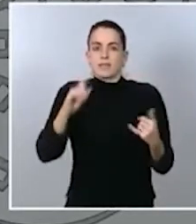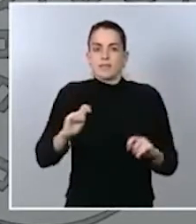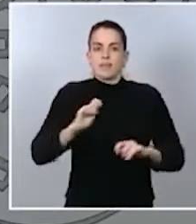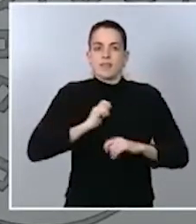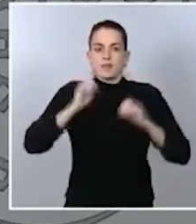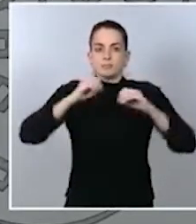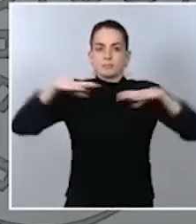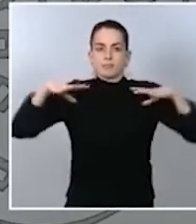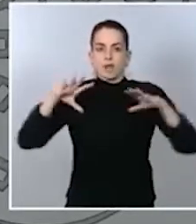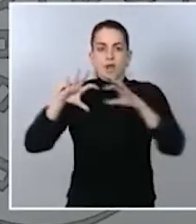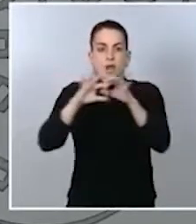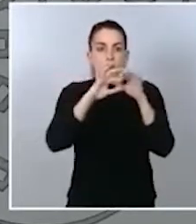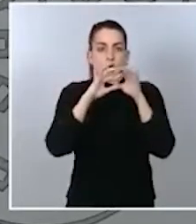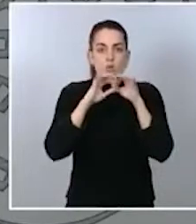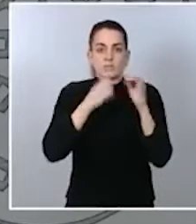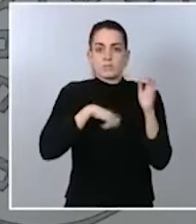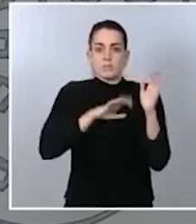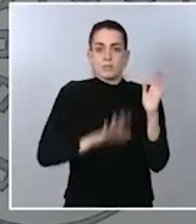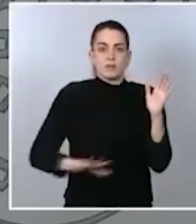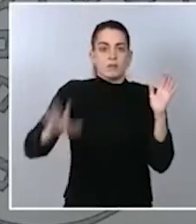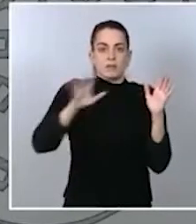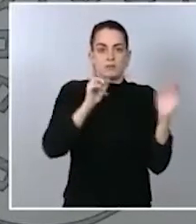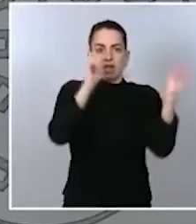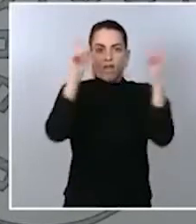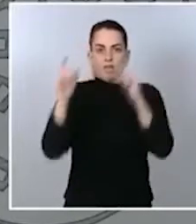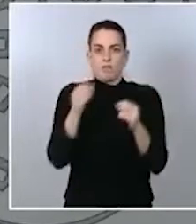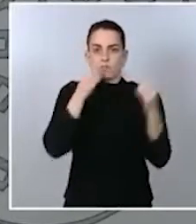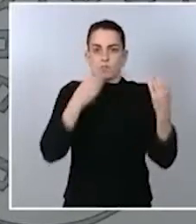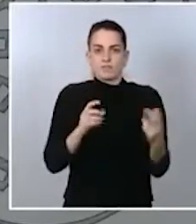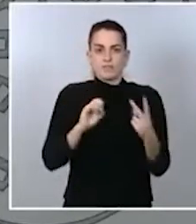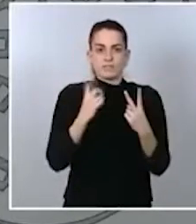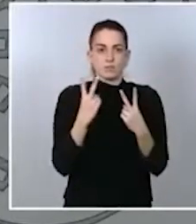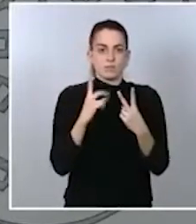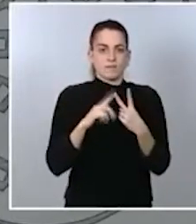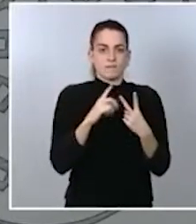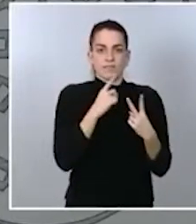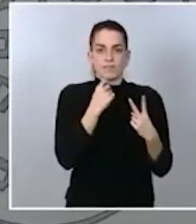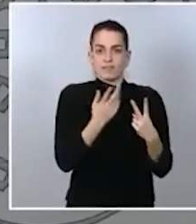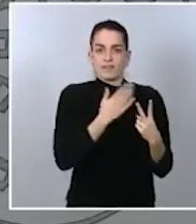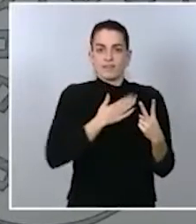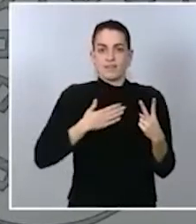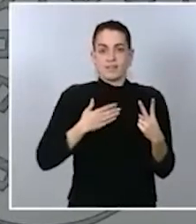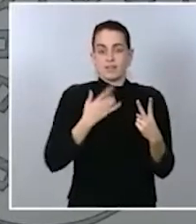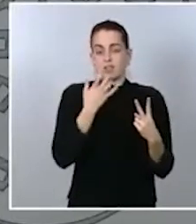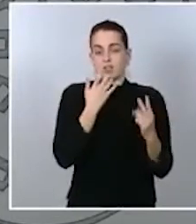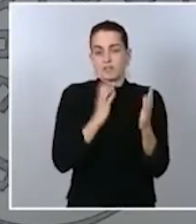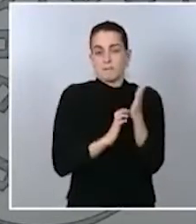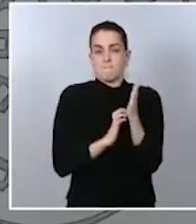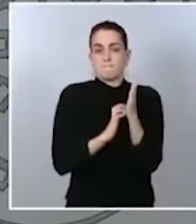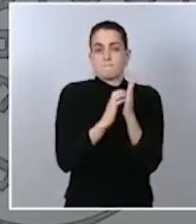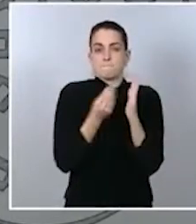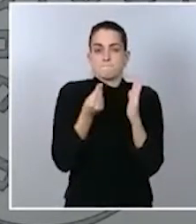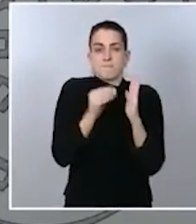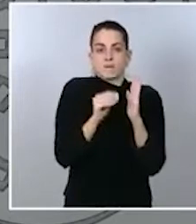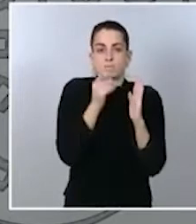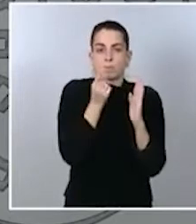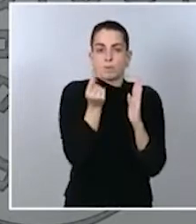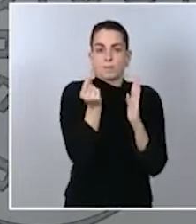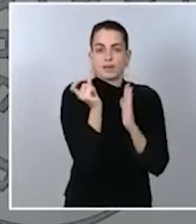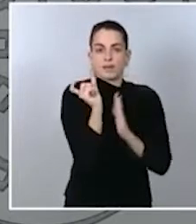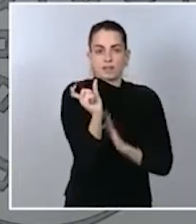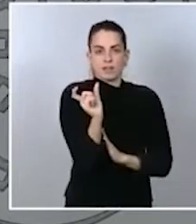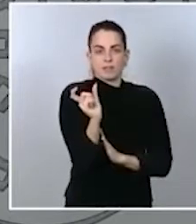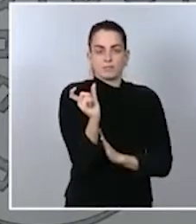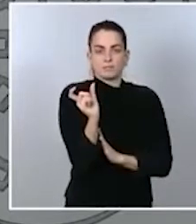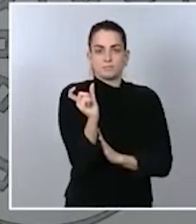conjunto de los hogares. Quiero decir, en segundo lugar, que este incremento del precio es coyuntural, se